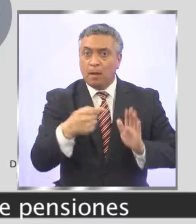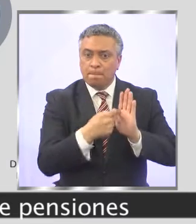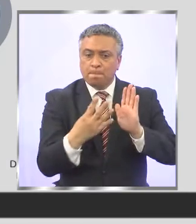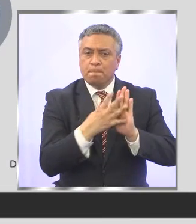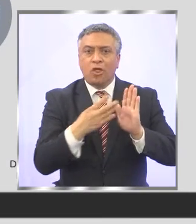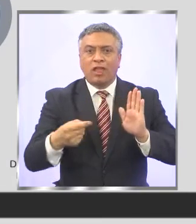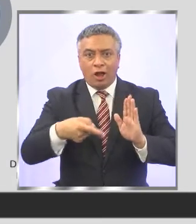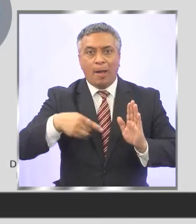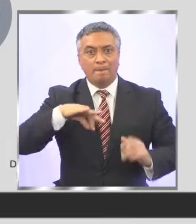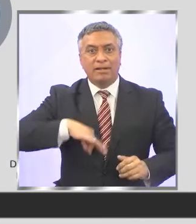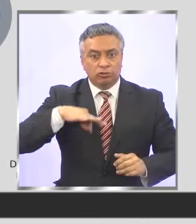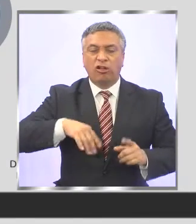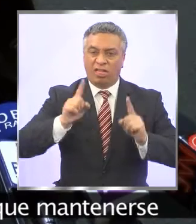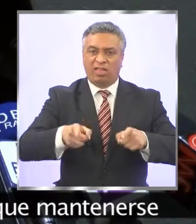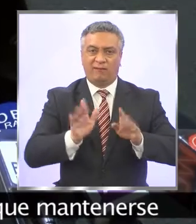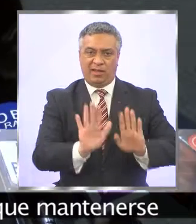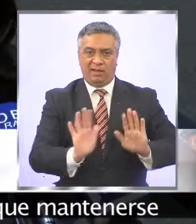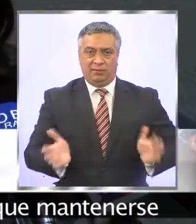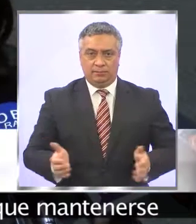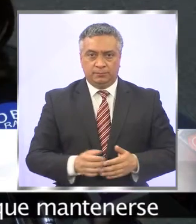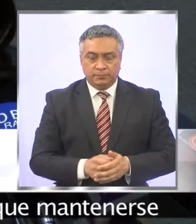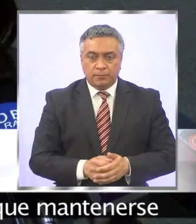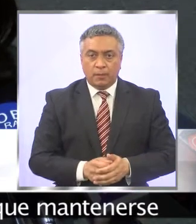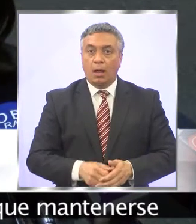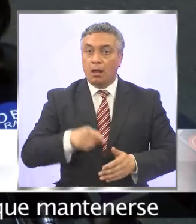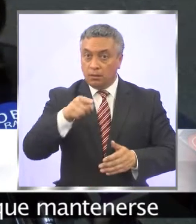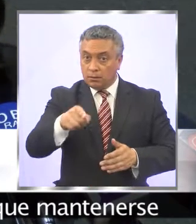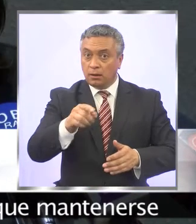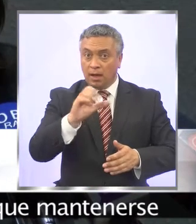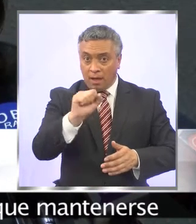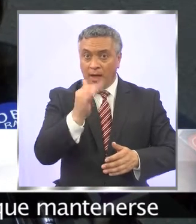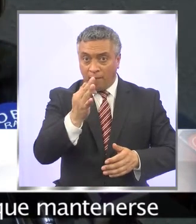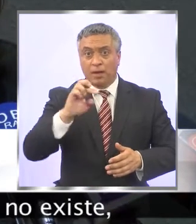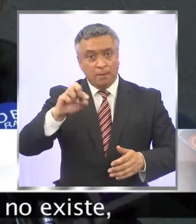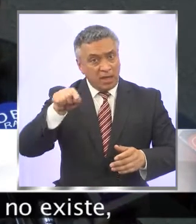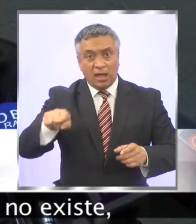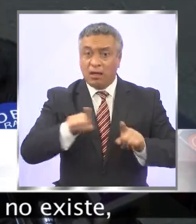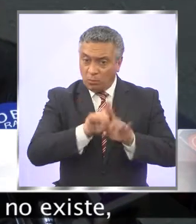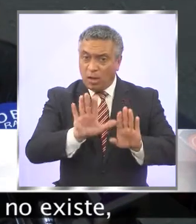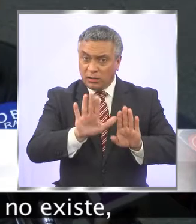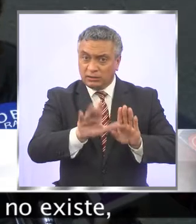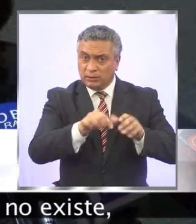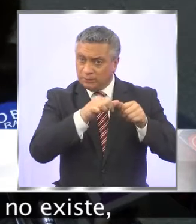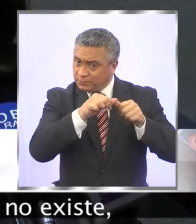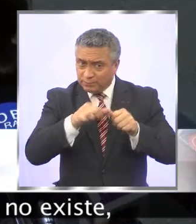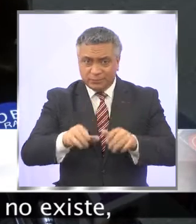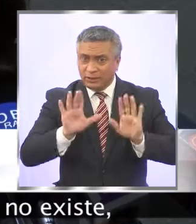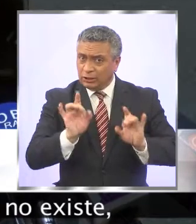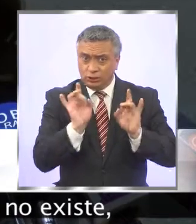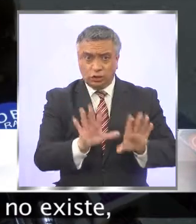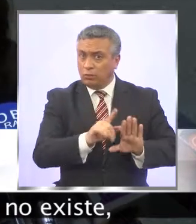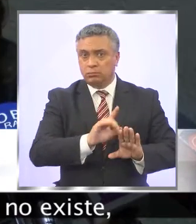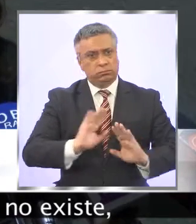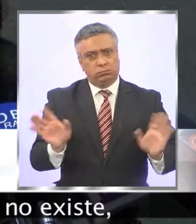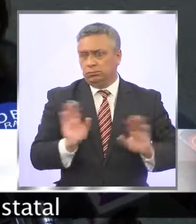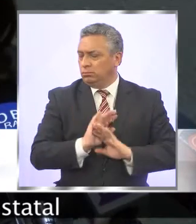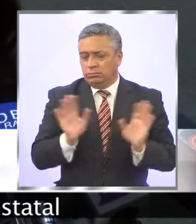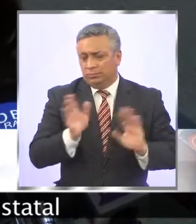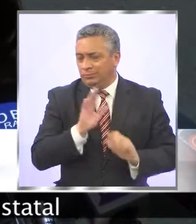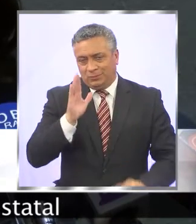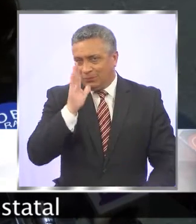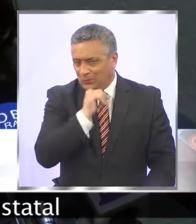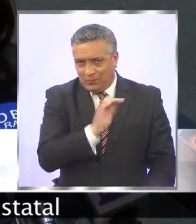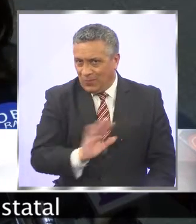pensiones debe mantenerse. La perspectiva de que la AFP tiene que mantenerse tal como está, prácticamente no existe.